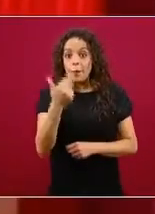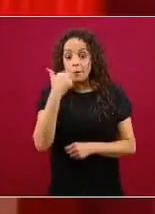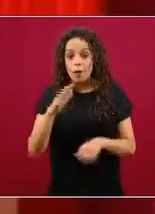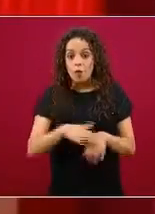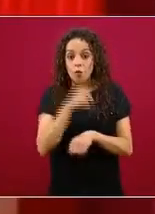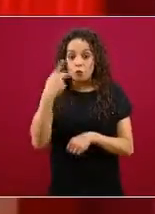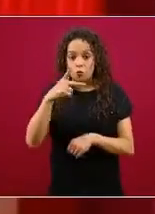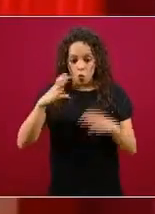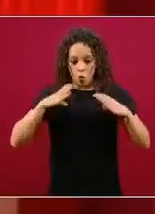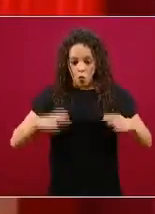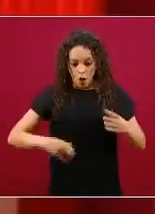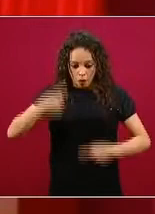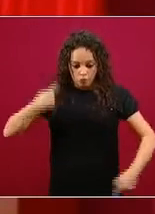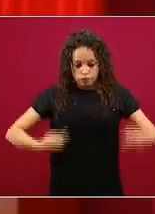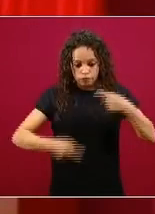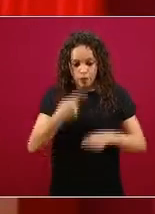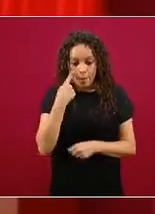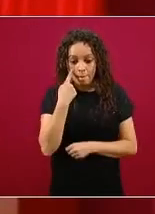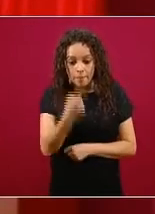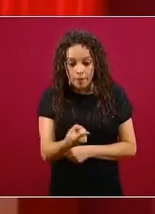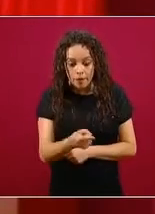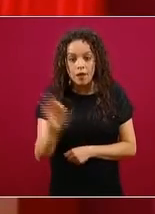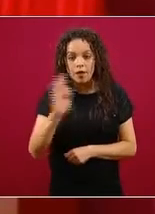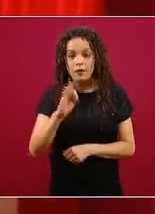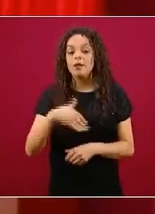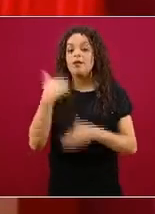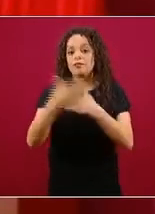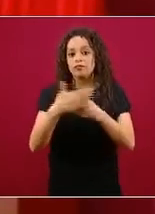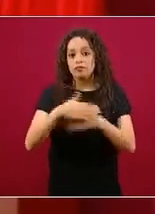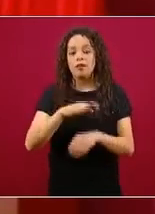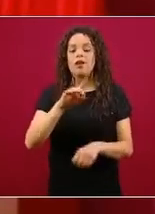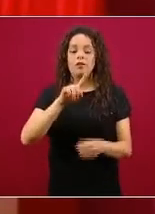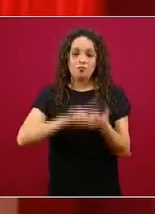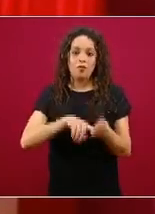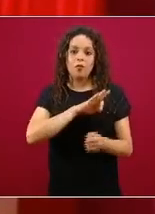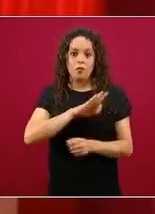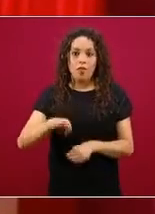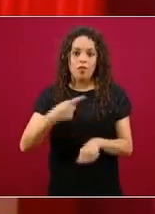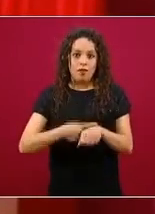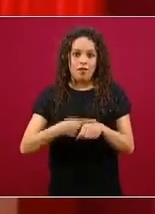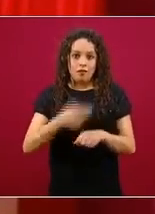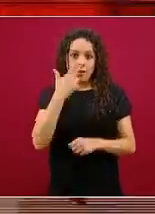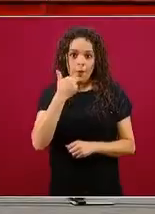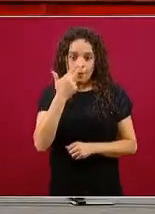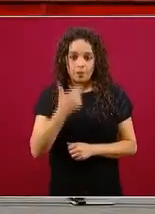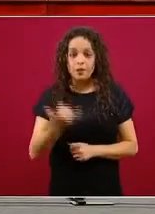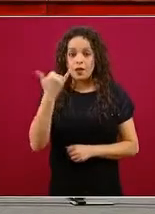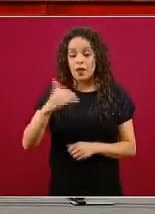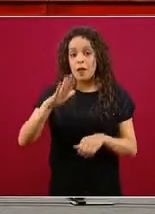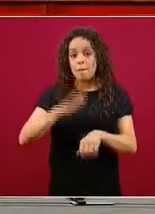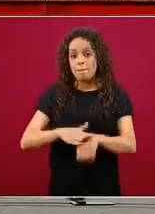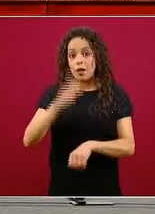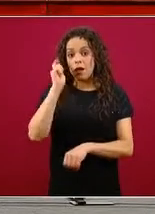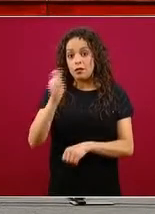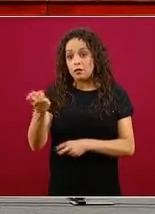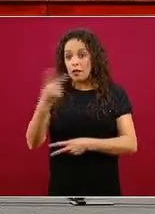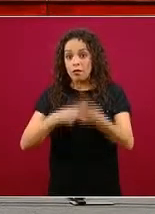precipiten la ocurrencia de la diabetes aumentan la presión arterial por un efecto